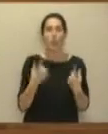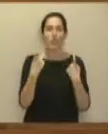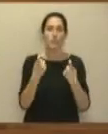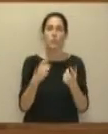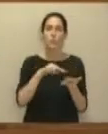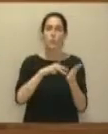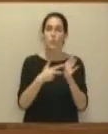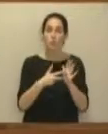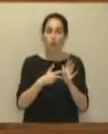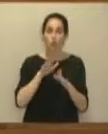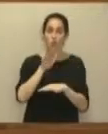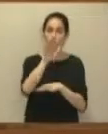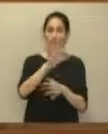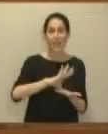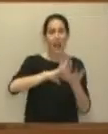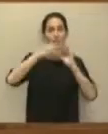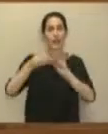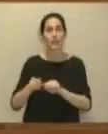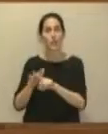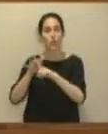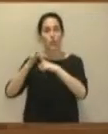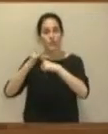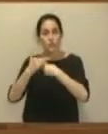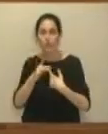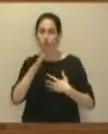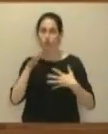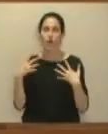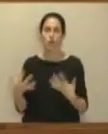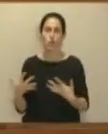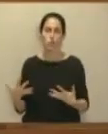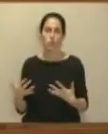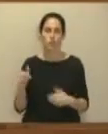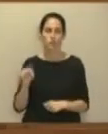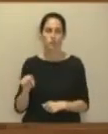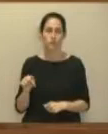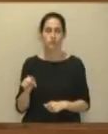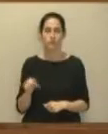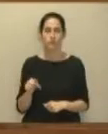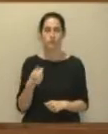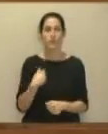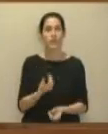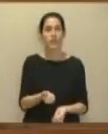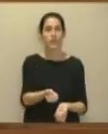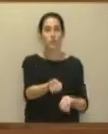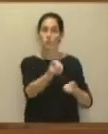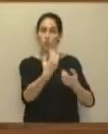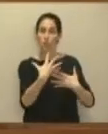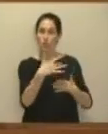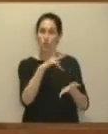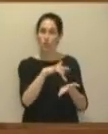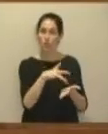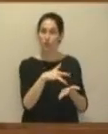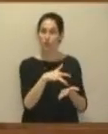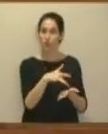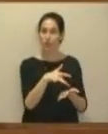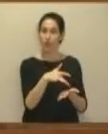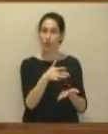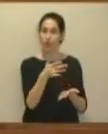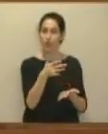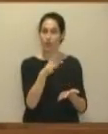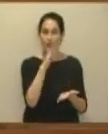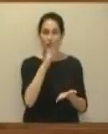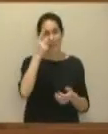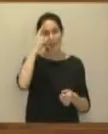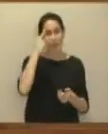forestal adaptado a la situación y al momento actual. En la información que nos facilitó en relación al